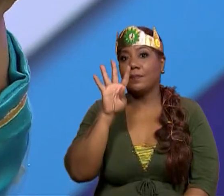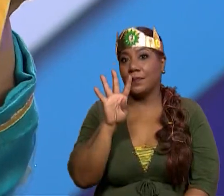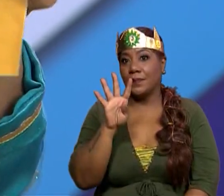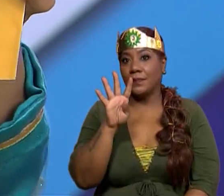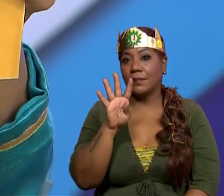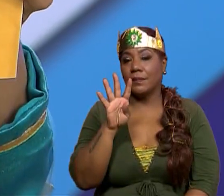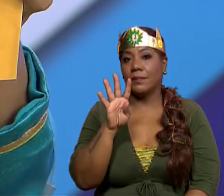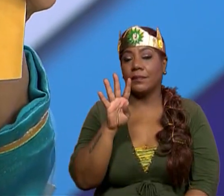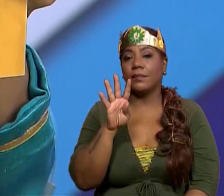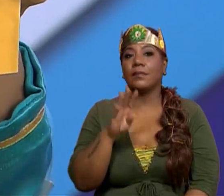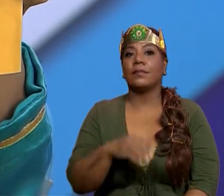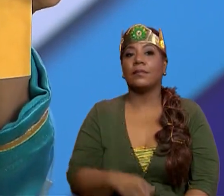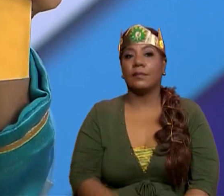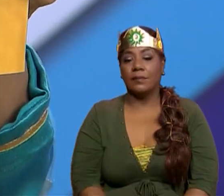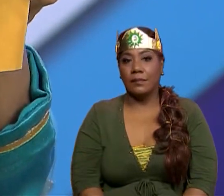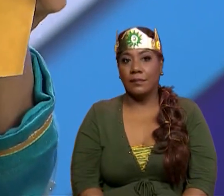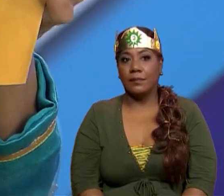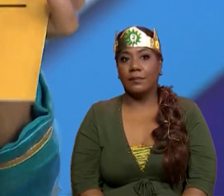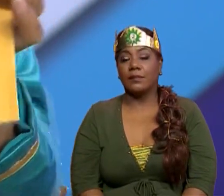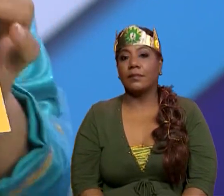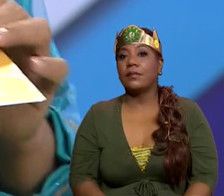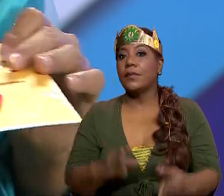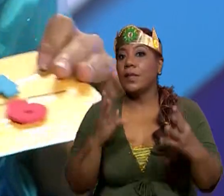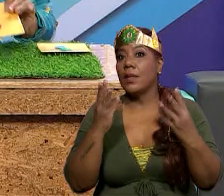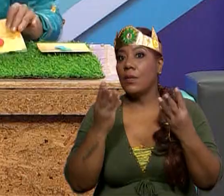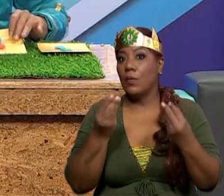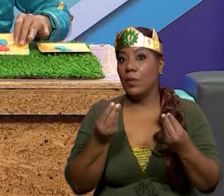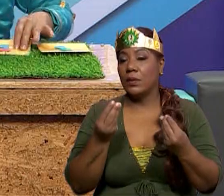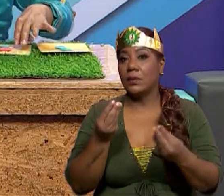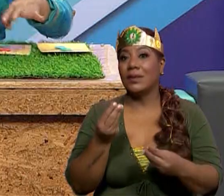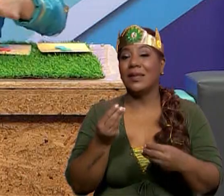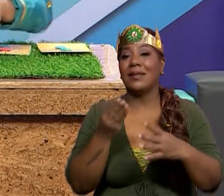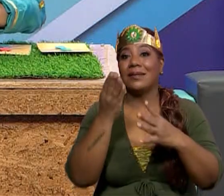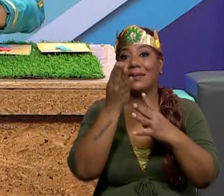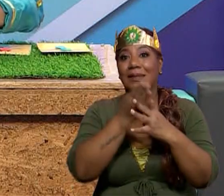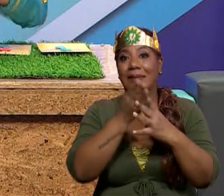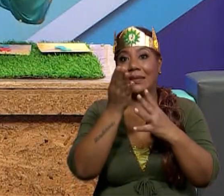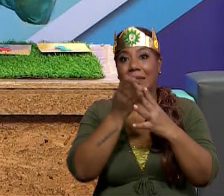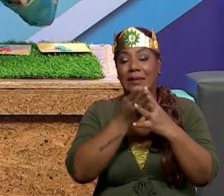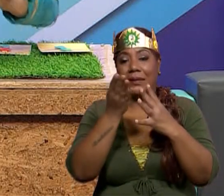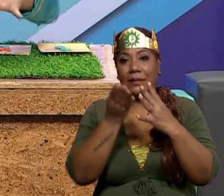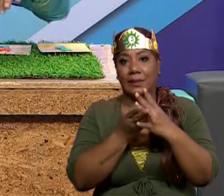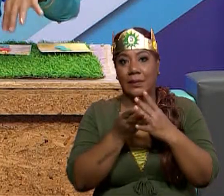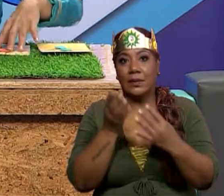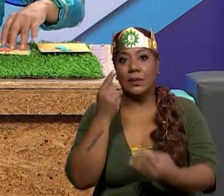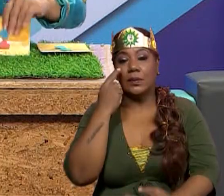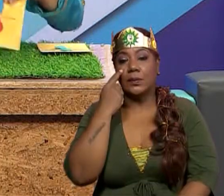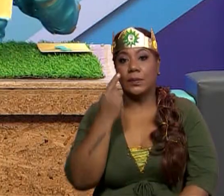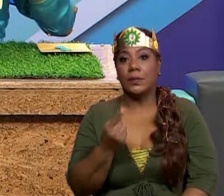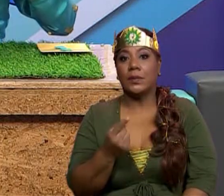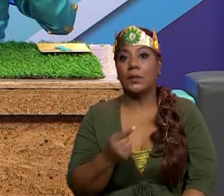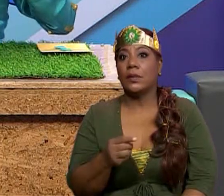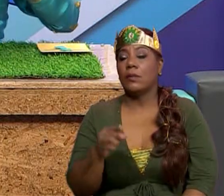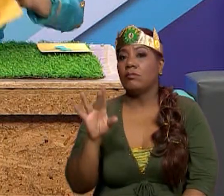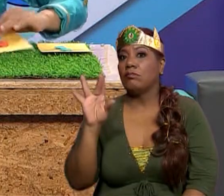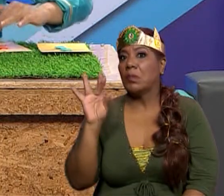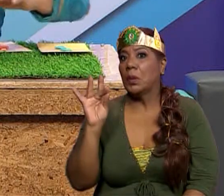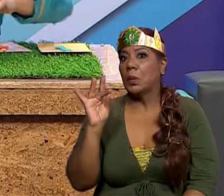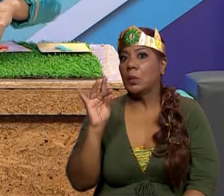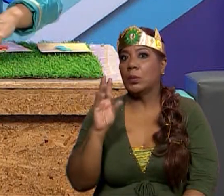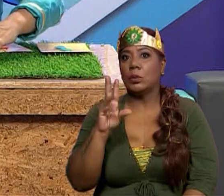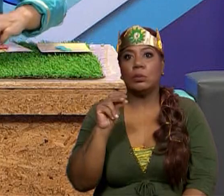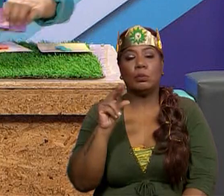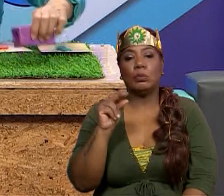¿verdad? En cuánto está dividido la fracción. En este sentido, está en ocho. Pero si yo lo quiero dividir, como dice aquí, en seis,